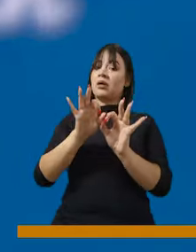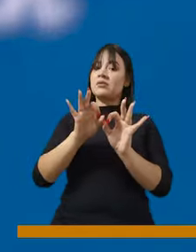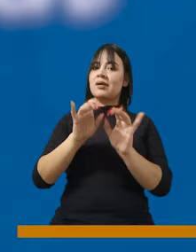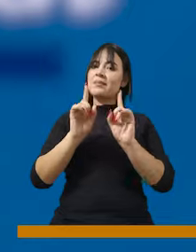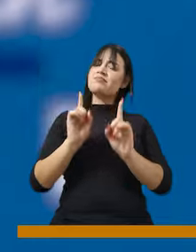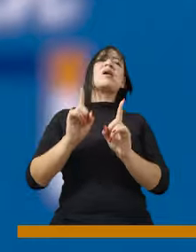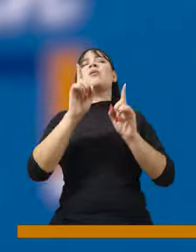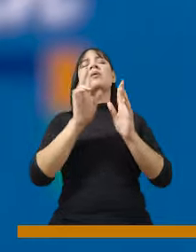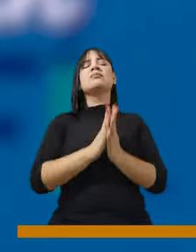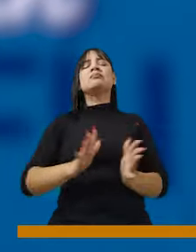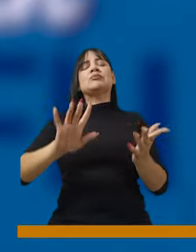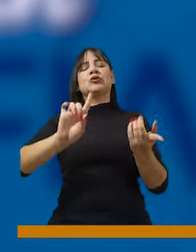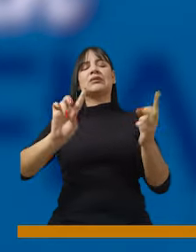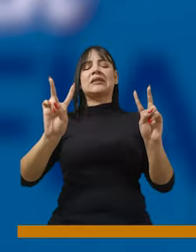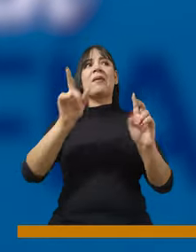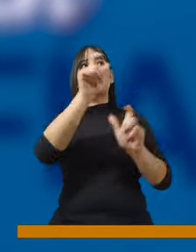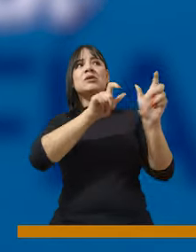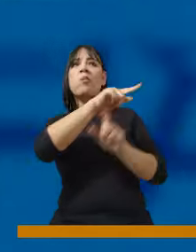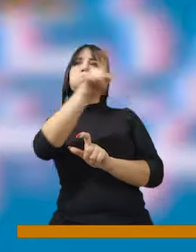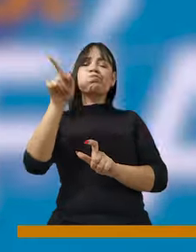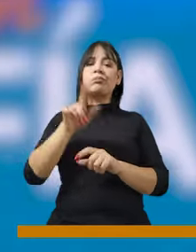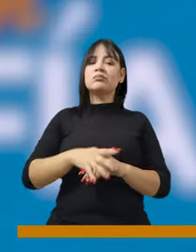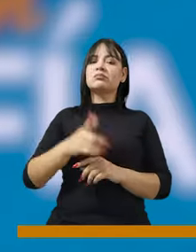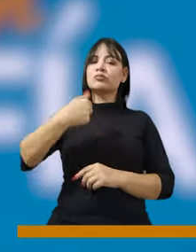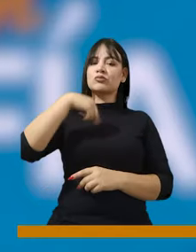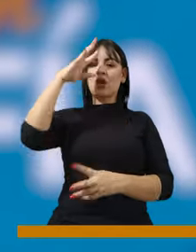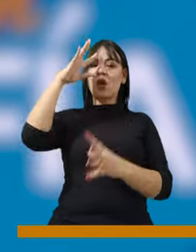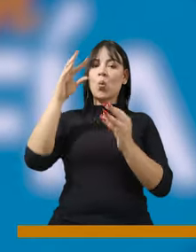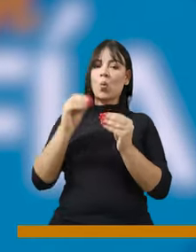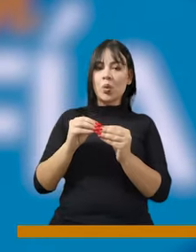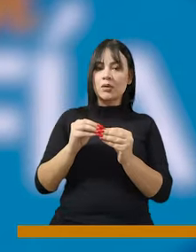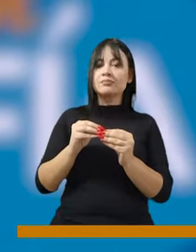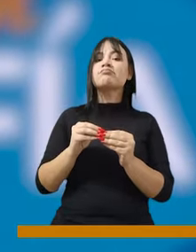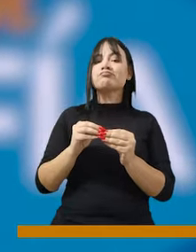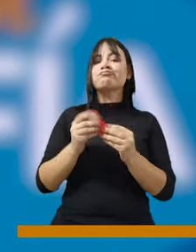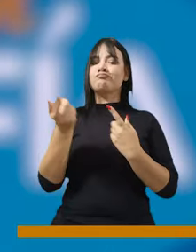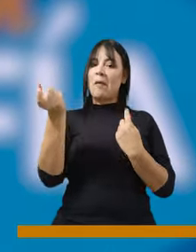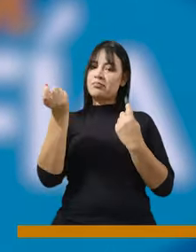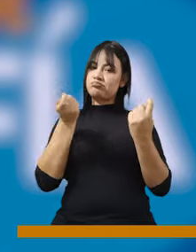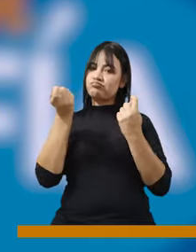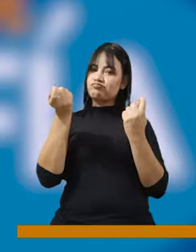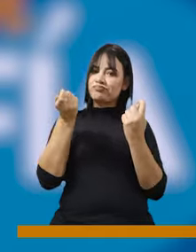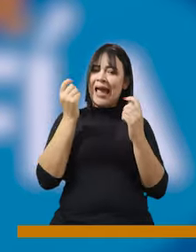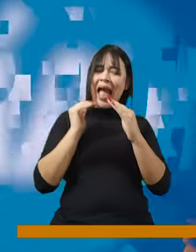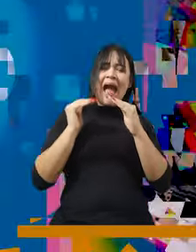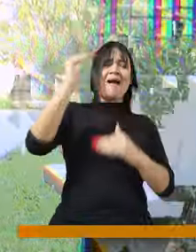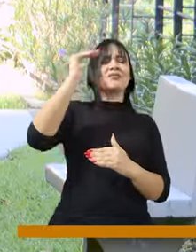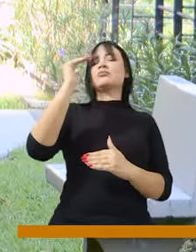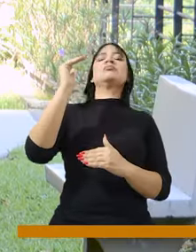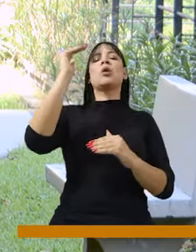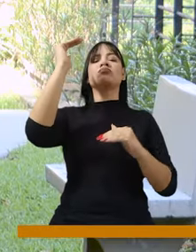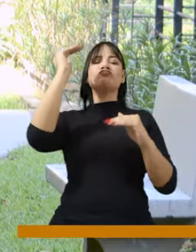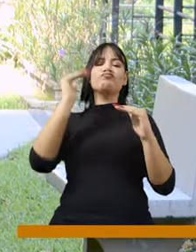para la ciudad, pero que también no perturben la paz de los ciudadanos. Entonces llegamos a un acuerdo en que se va a moderar el ruido,